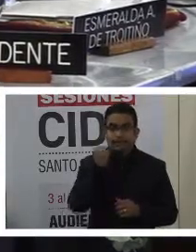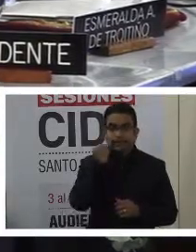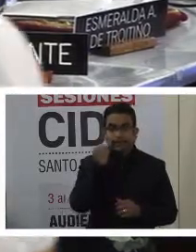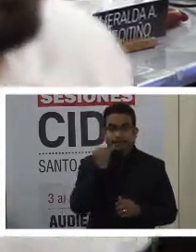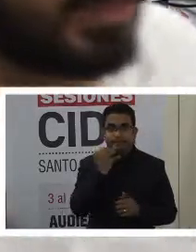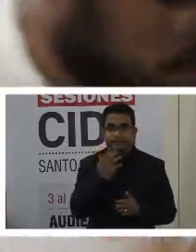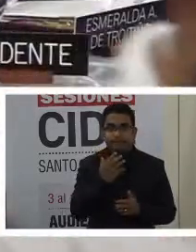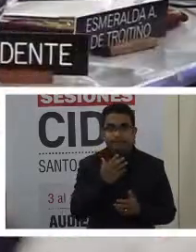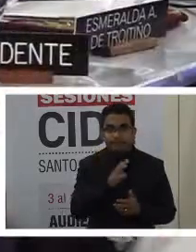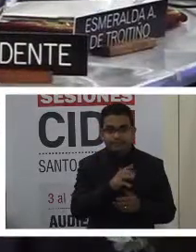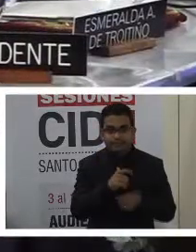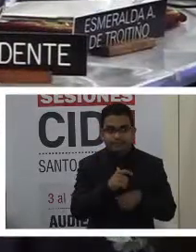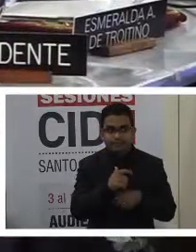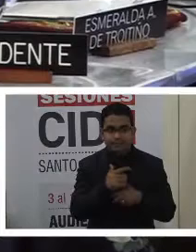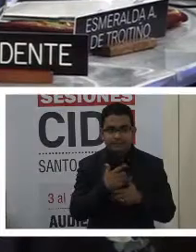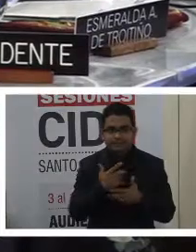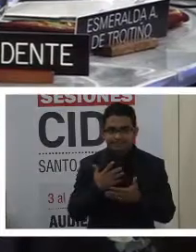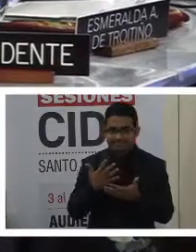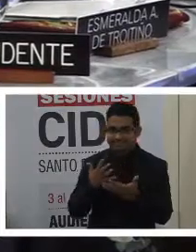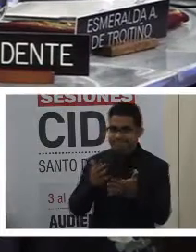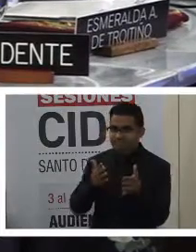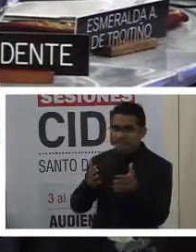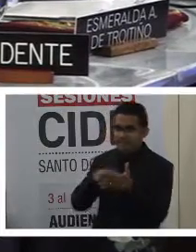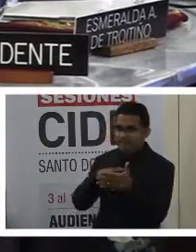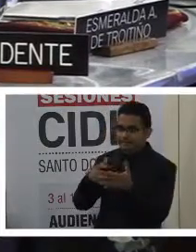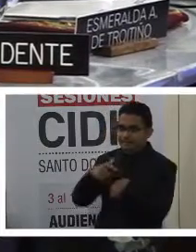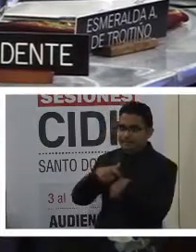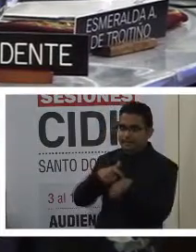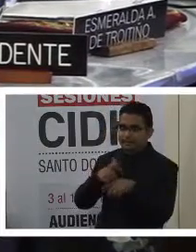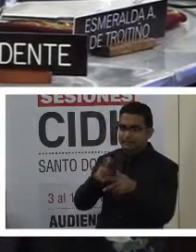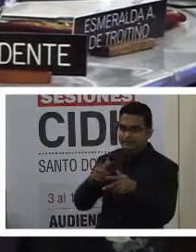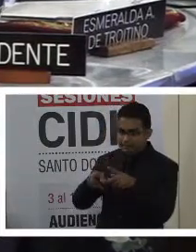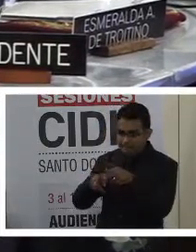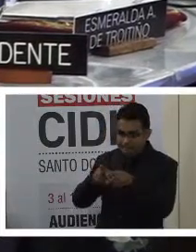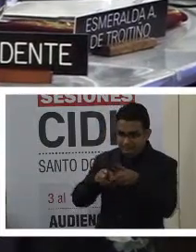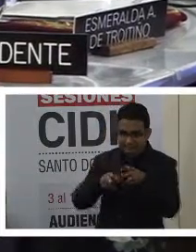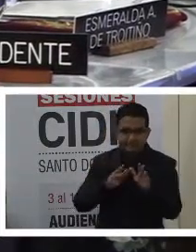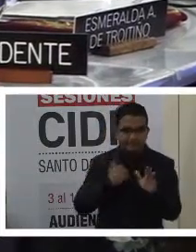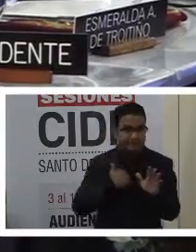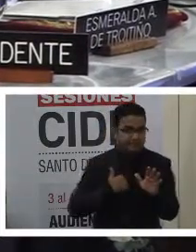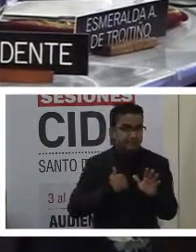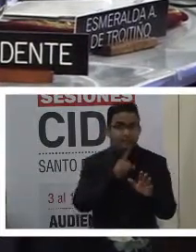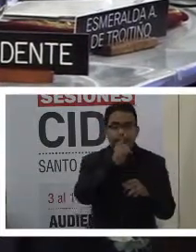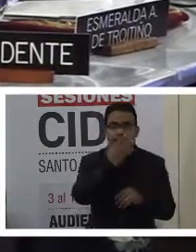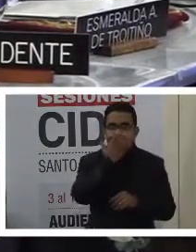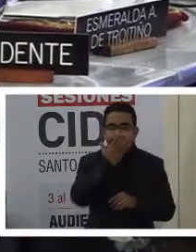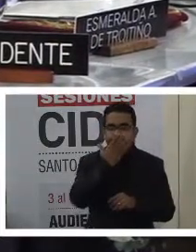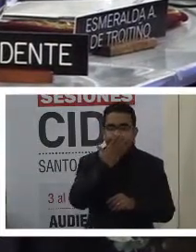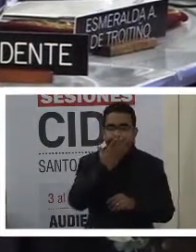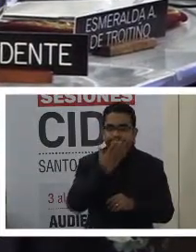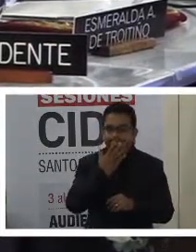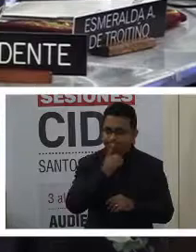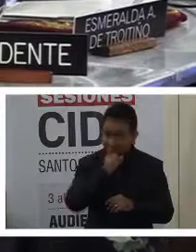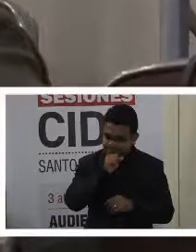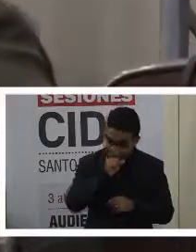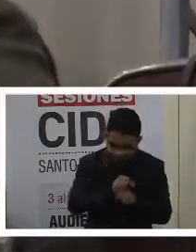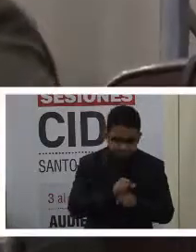por razones de nuestra propia organización. Agradecemos de todo